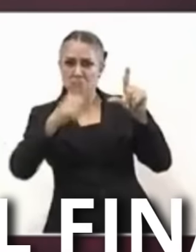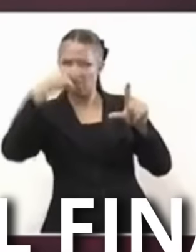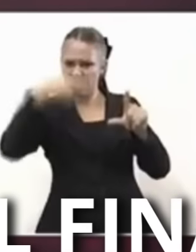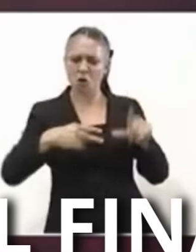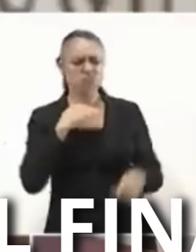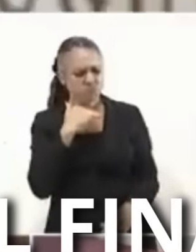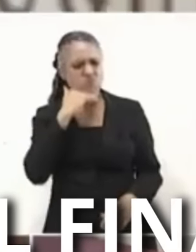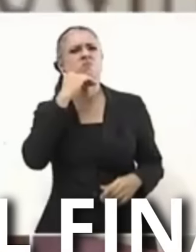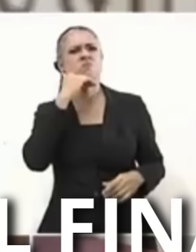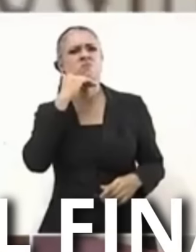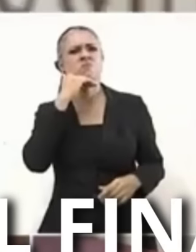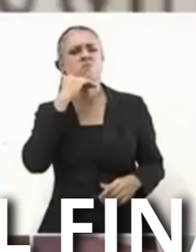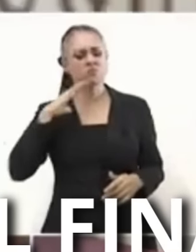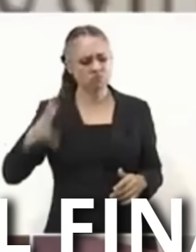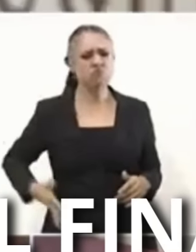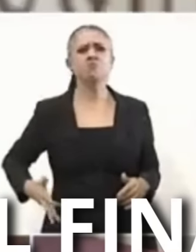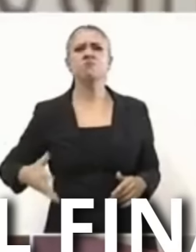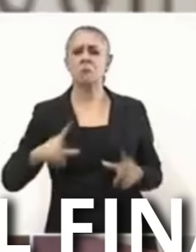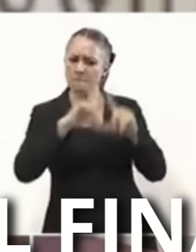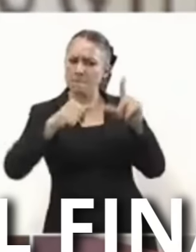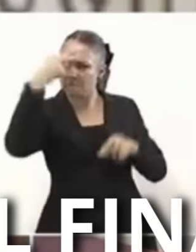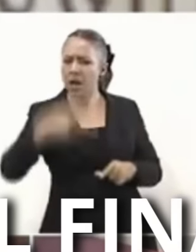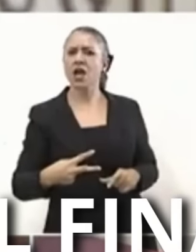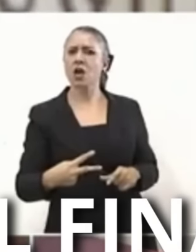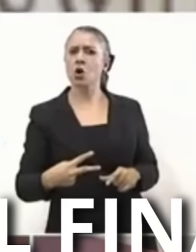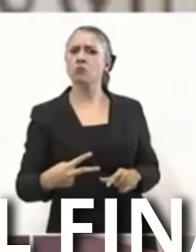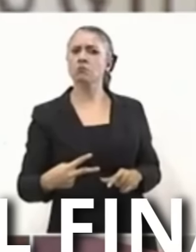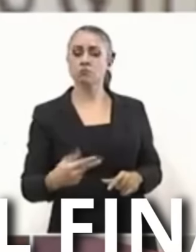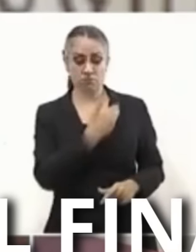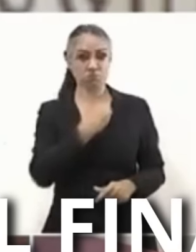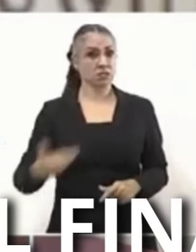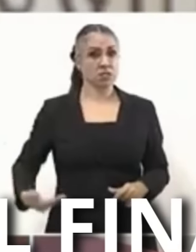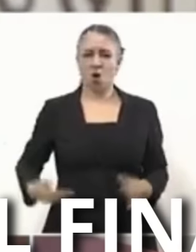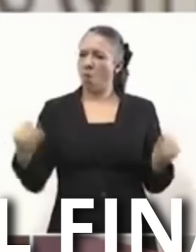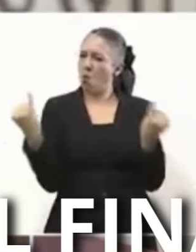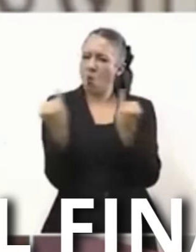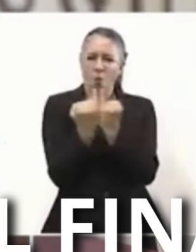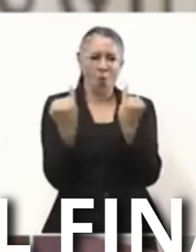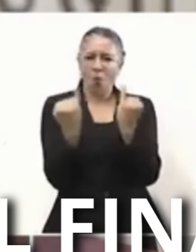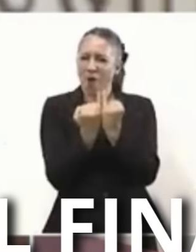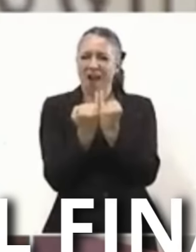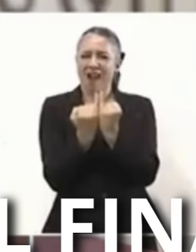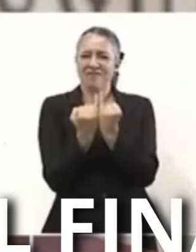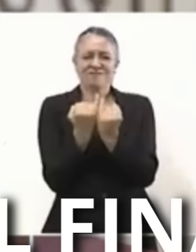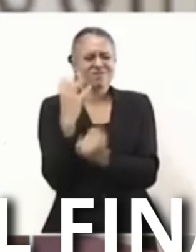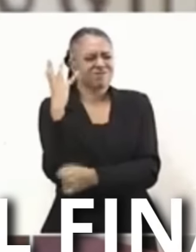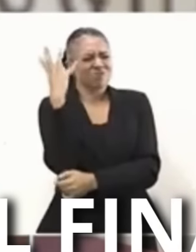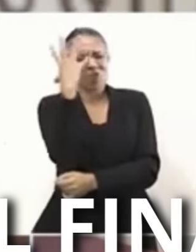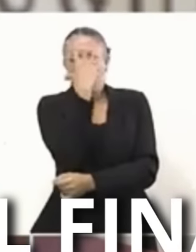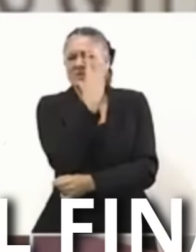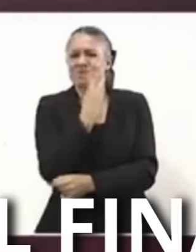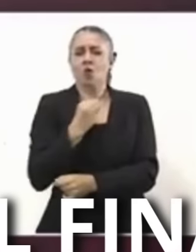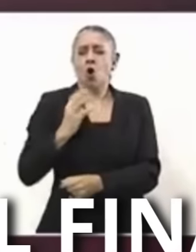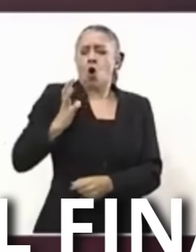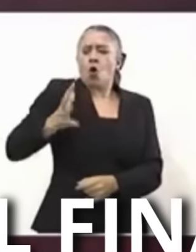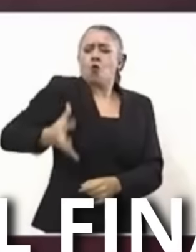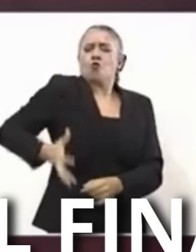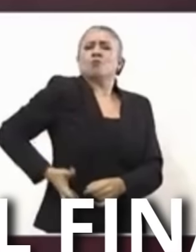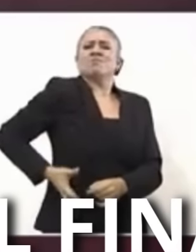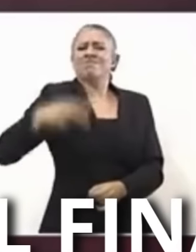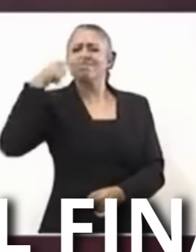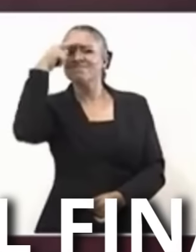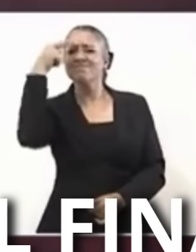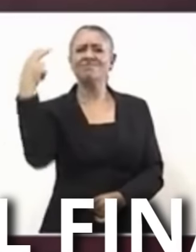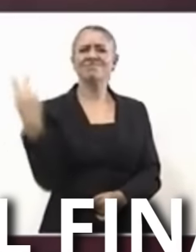república El presidente Andrés Manuel López Obrador Nos devolvió Algo maravilloso El orgullo De ser mexicanos Y